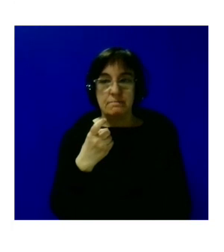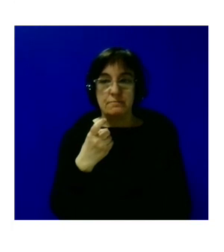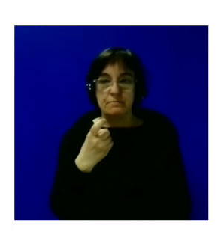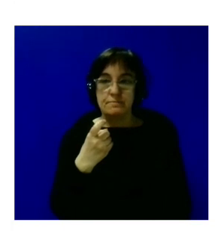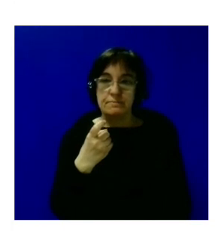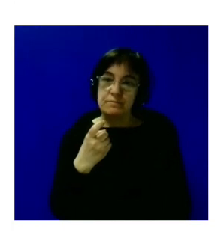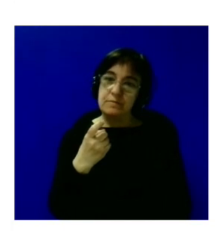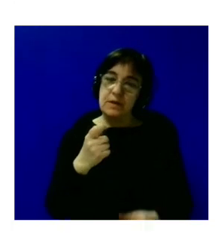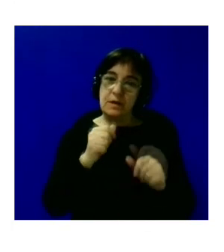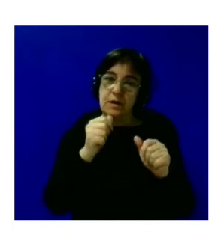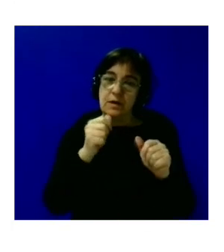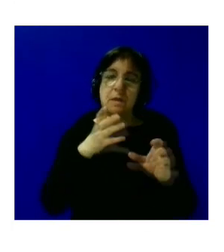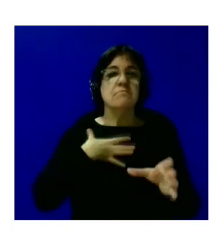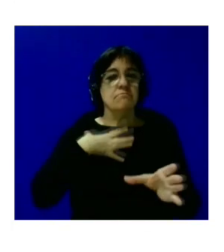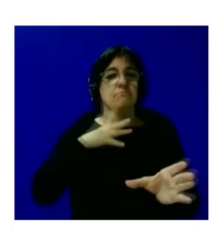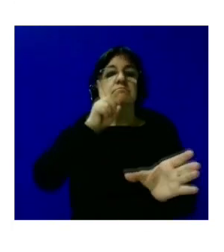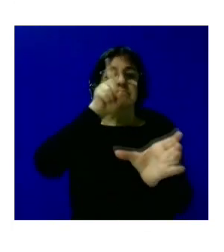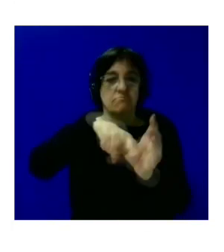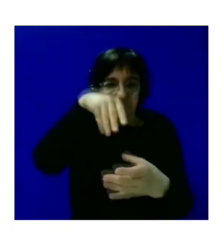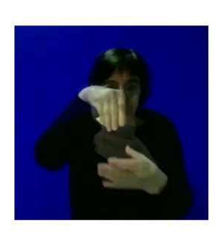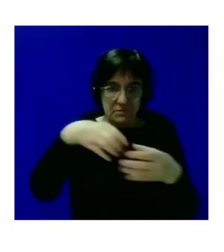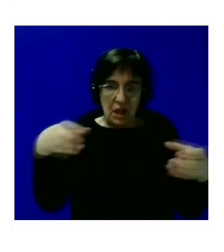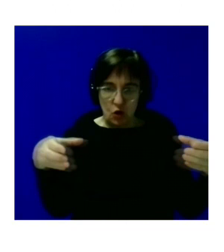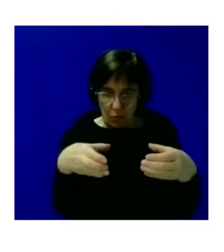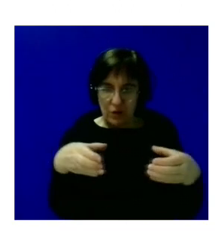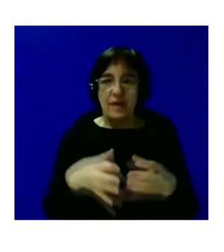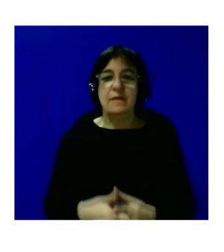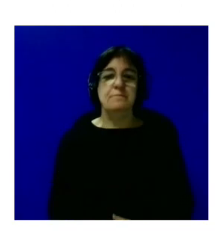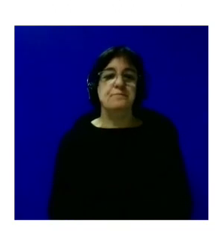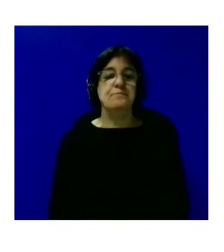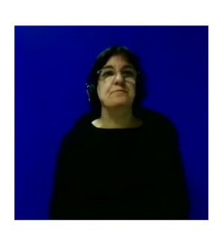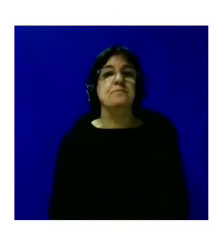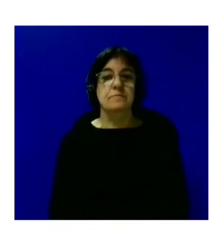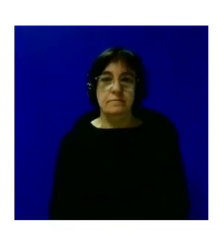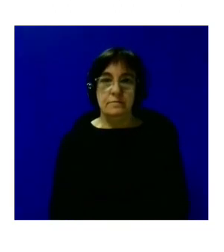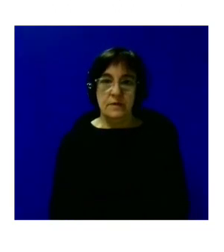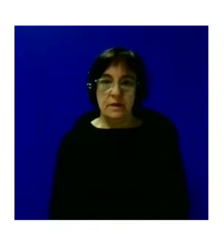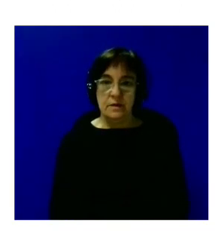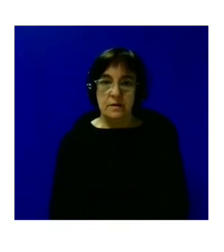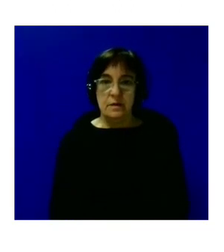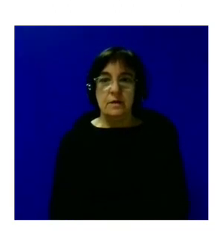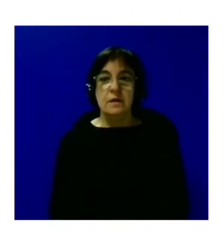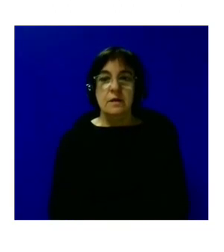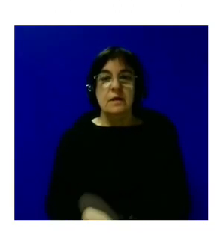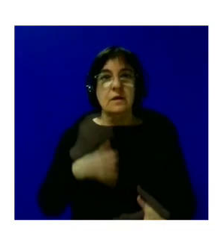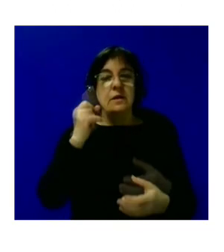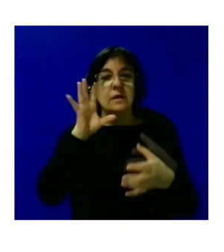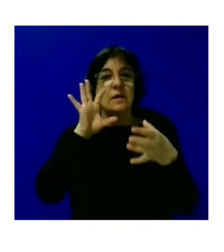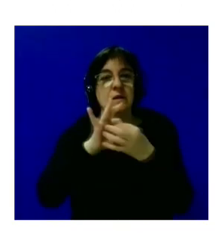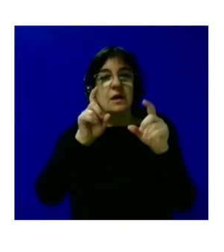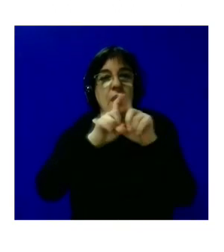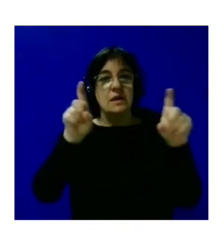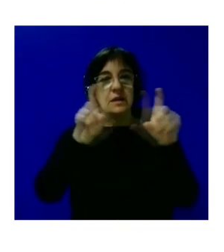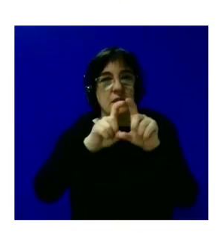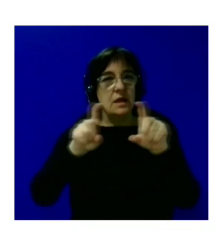de formar parte de la comunidad vale sí que el vínculo con las diferentes entidades es